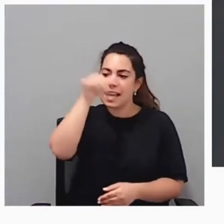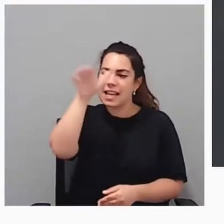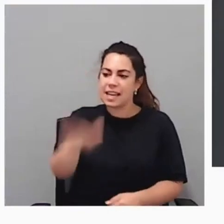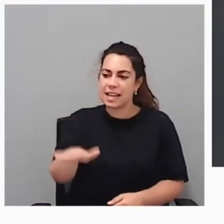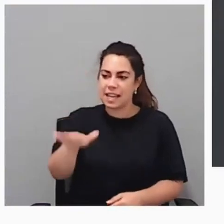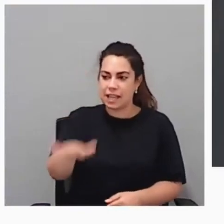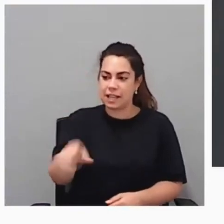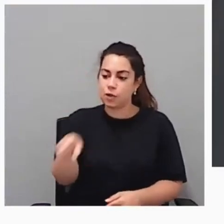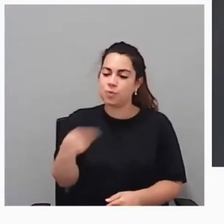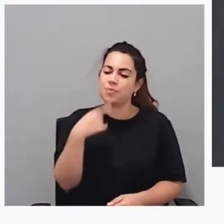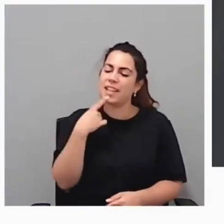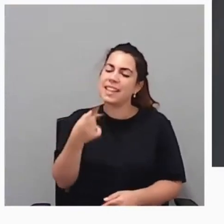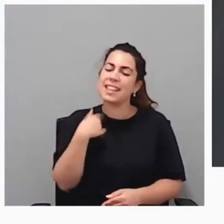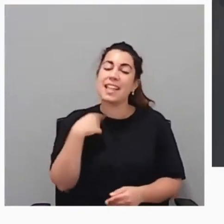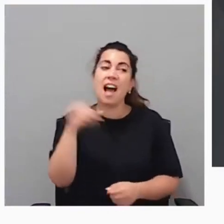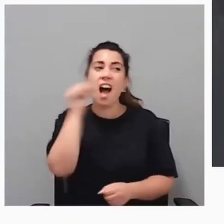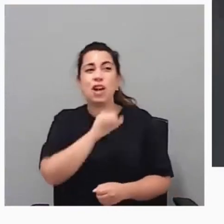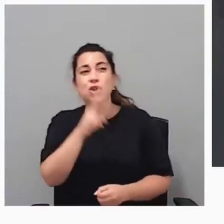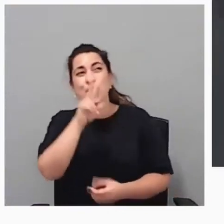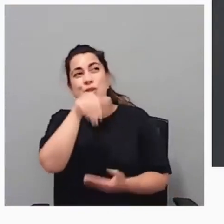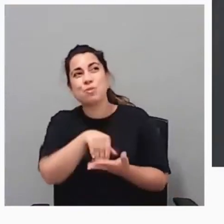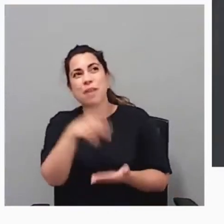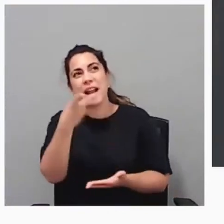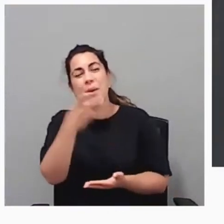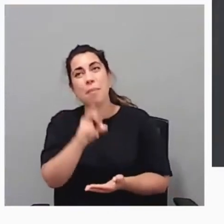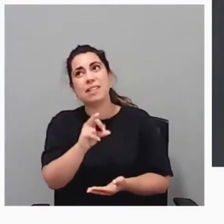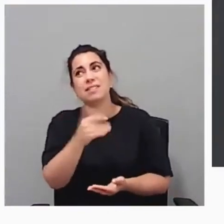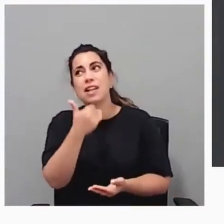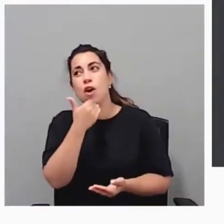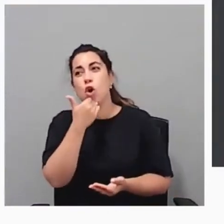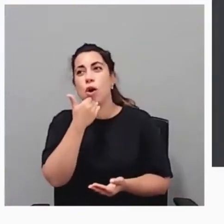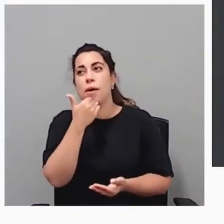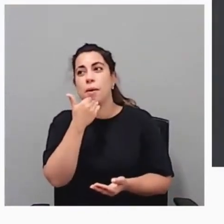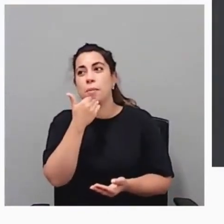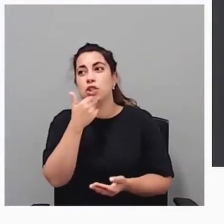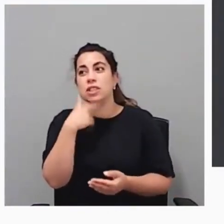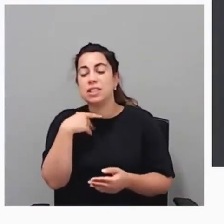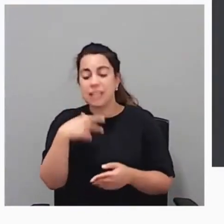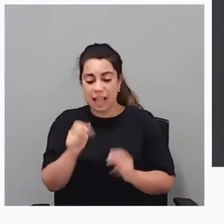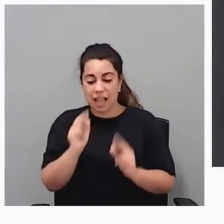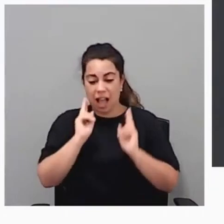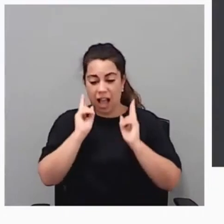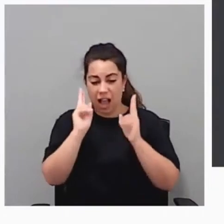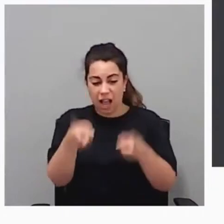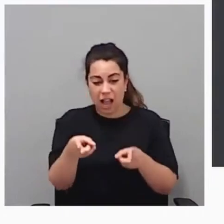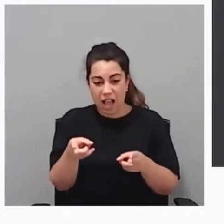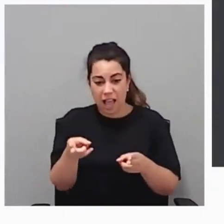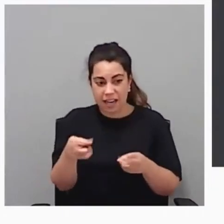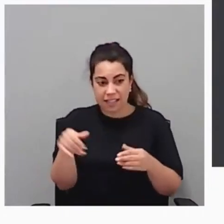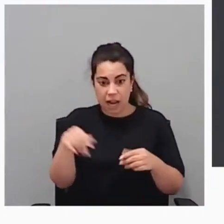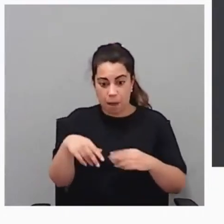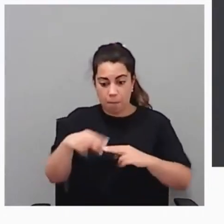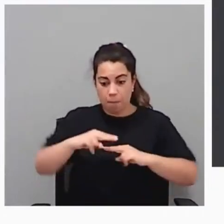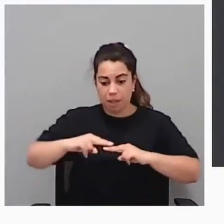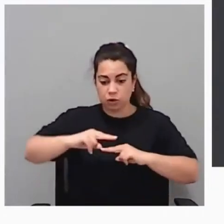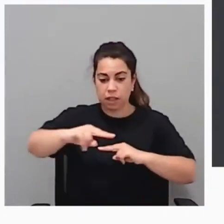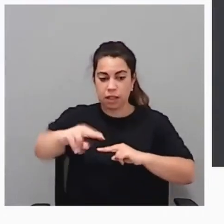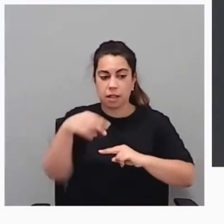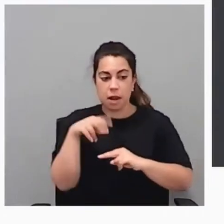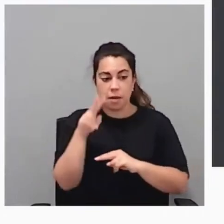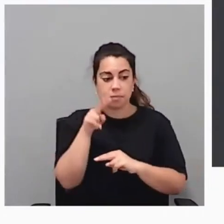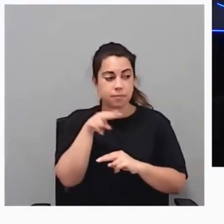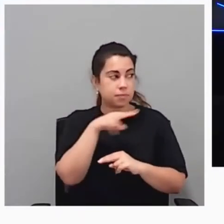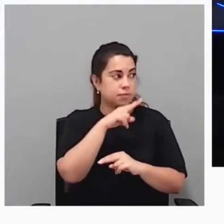año 2020 y él decía que era como si miraras a ambos lados de la carretera y cuando fueras a atravesarla, de repente te atropellaron